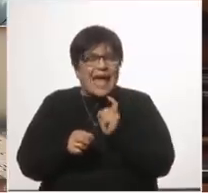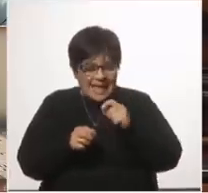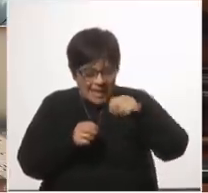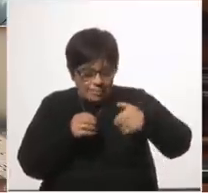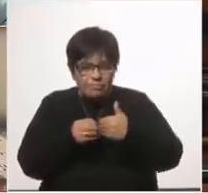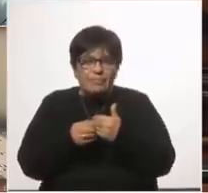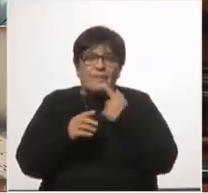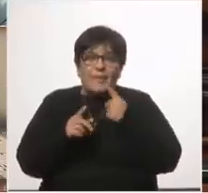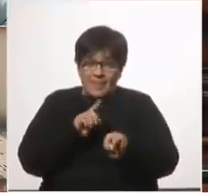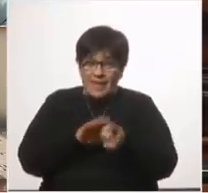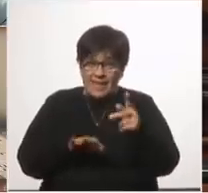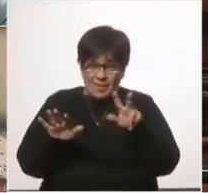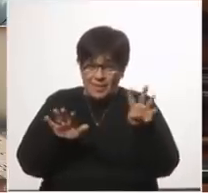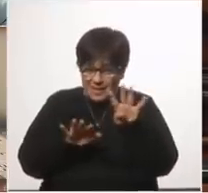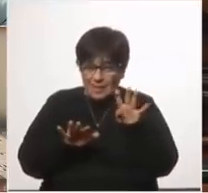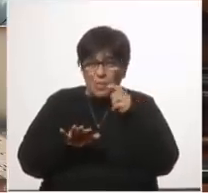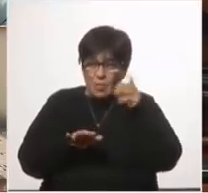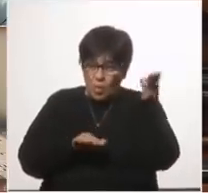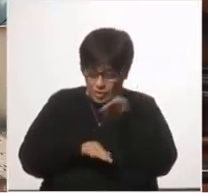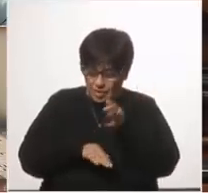% esto es así